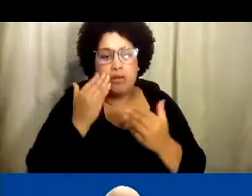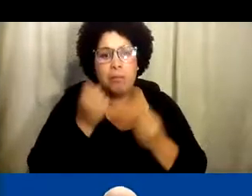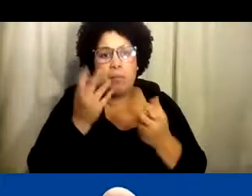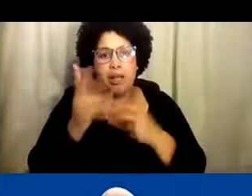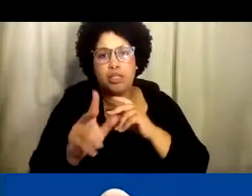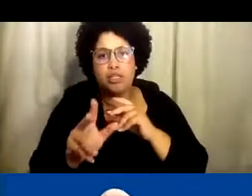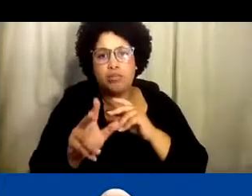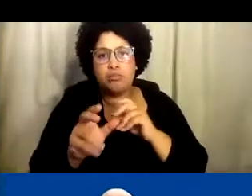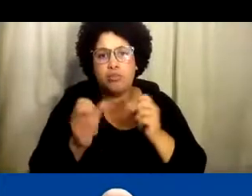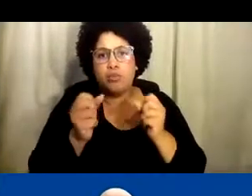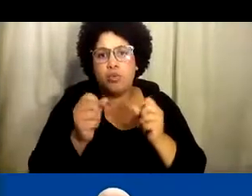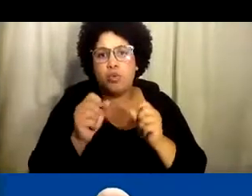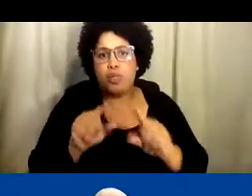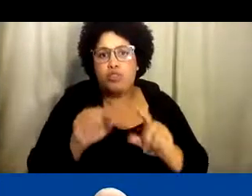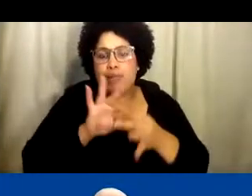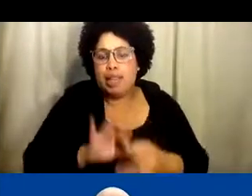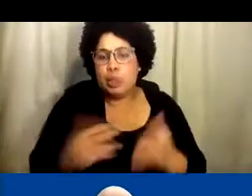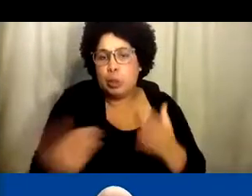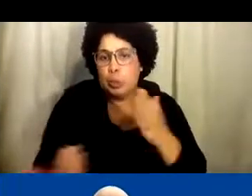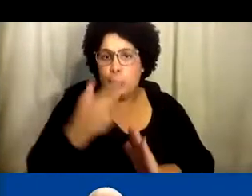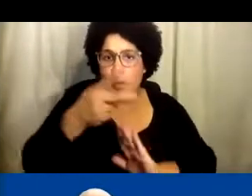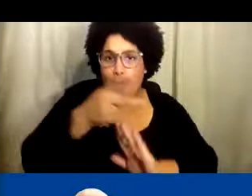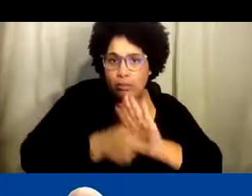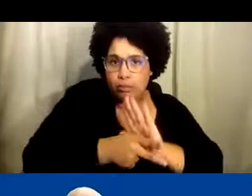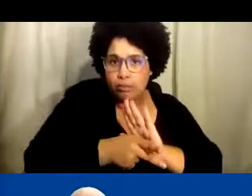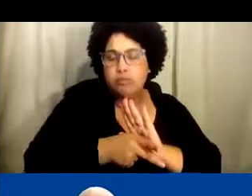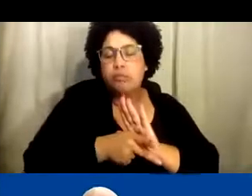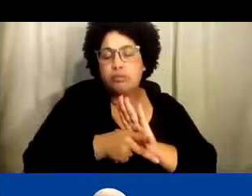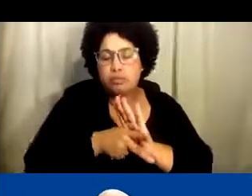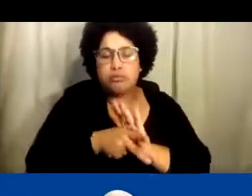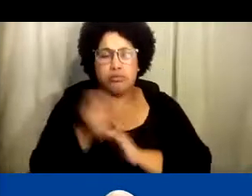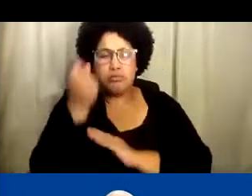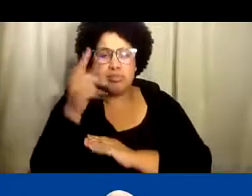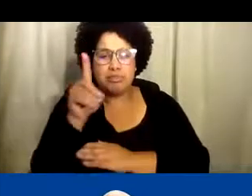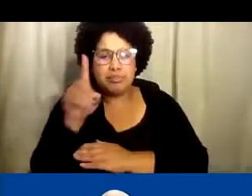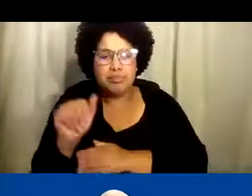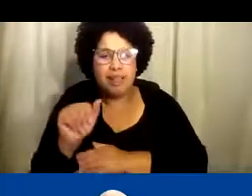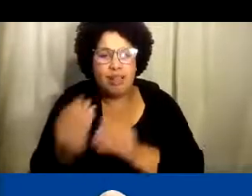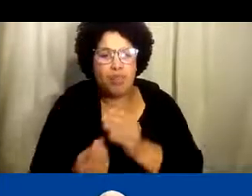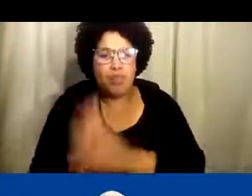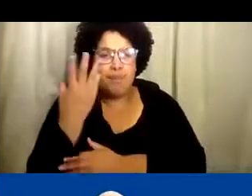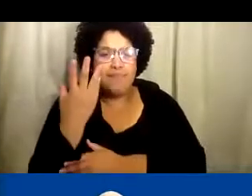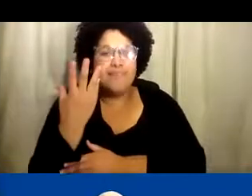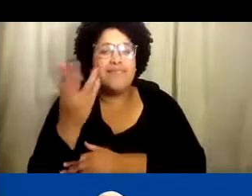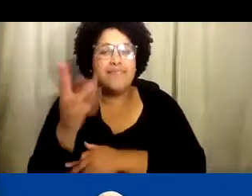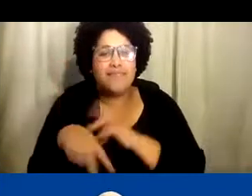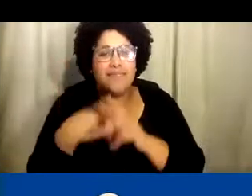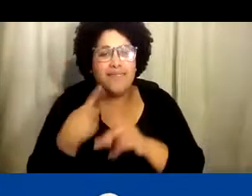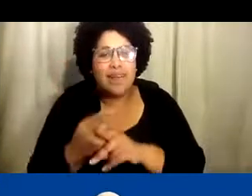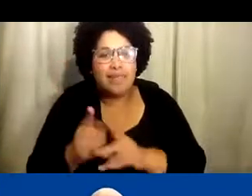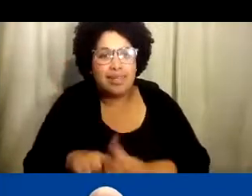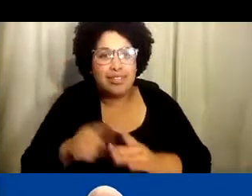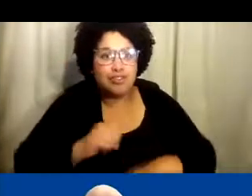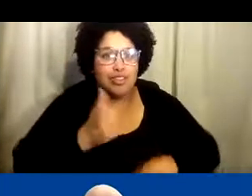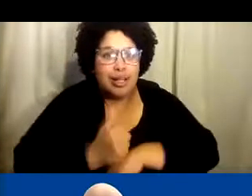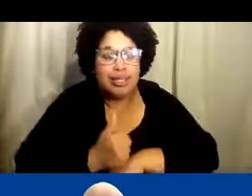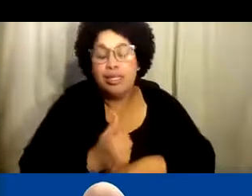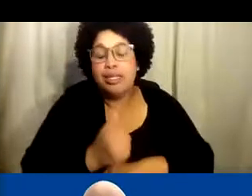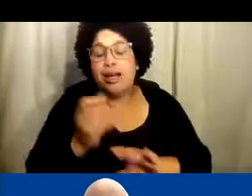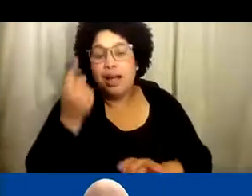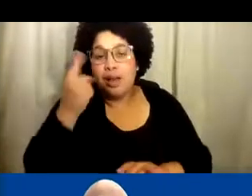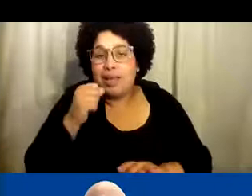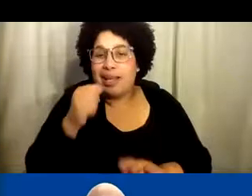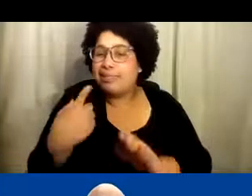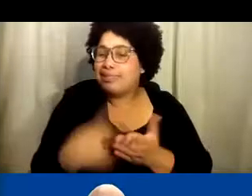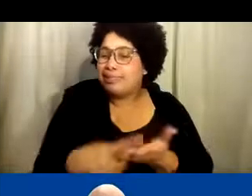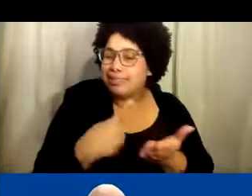Sé que hubo muchas preguntas con respecto a nueva política y con respecto a la iniciativa de City of the Thrive. Y